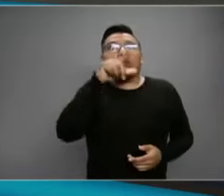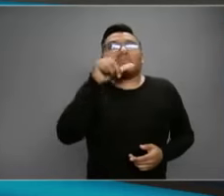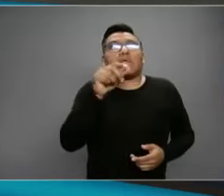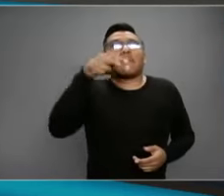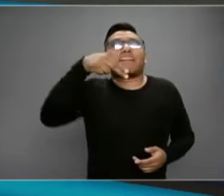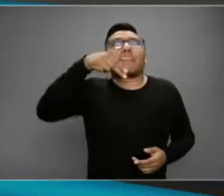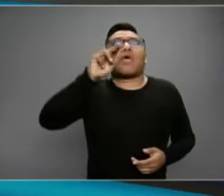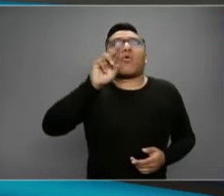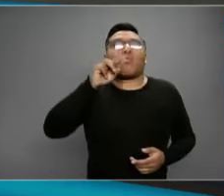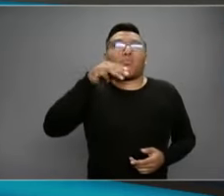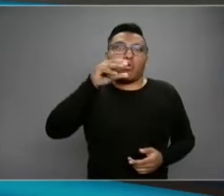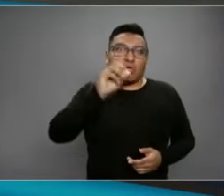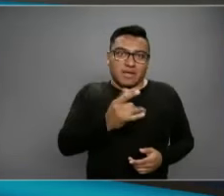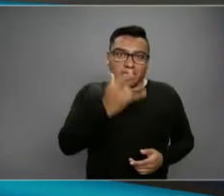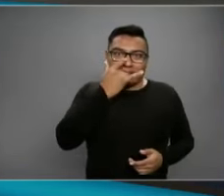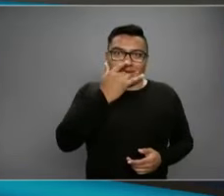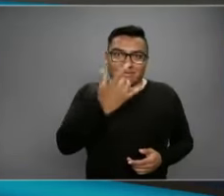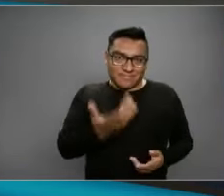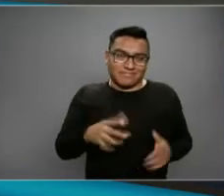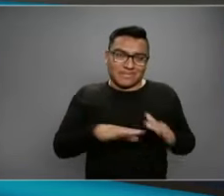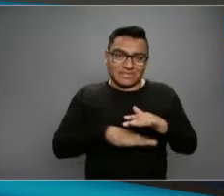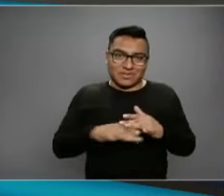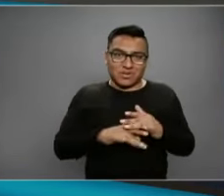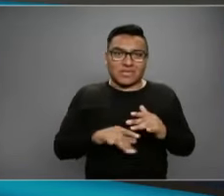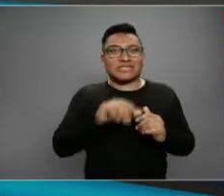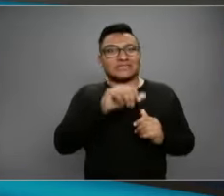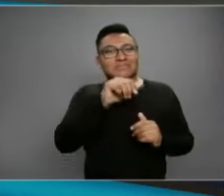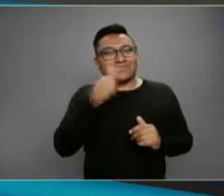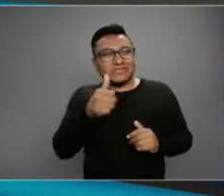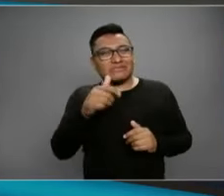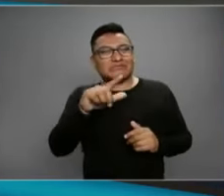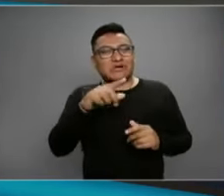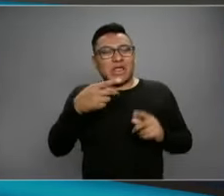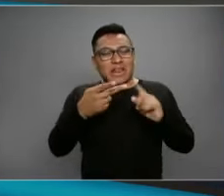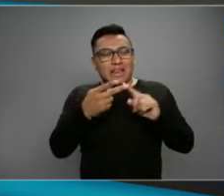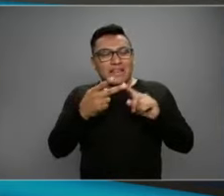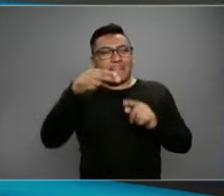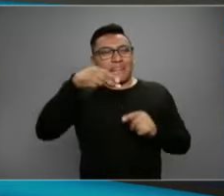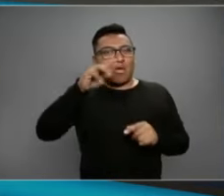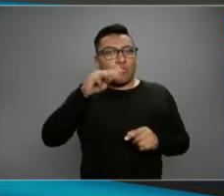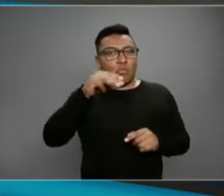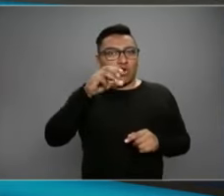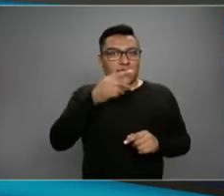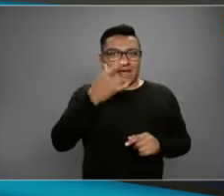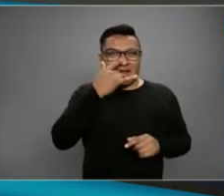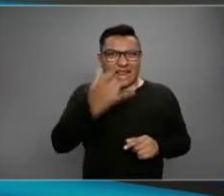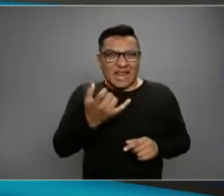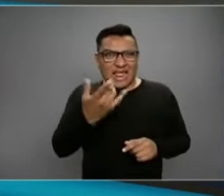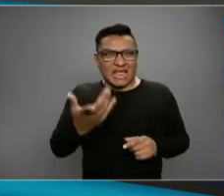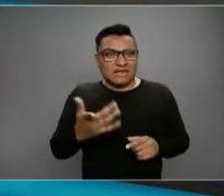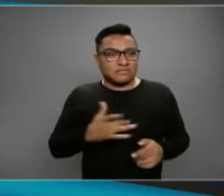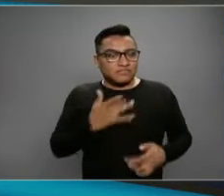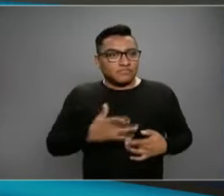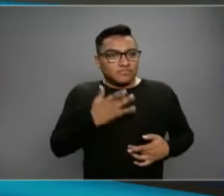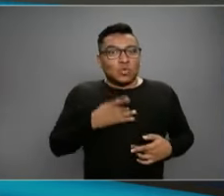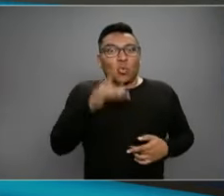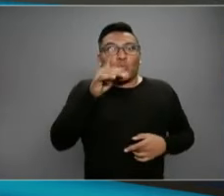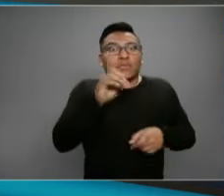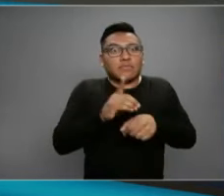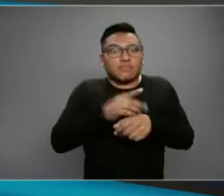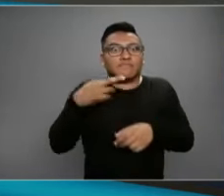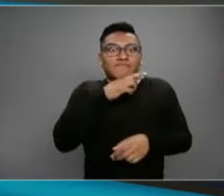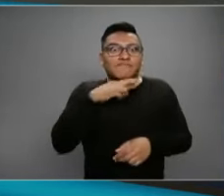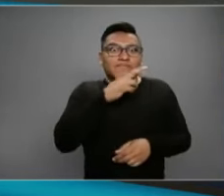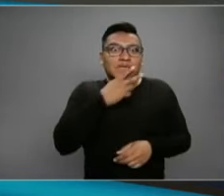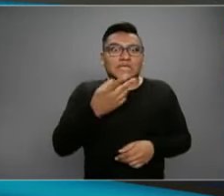Una neumonía atípica es aquella con una rápida evolución en donde los signos y síntomas empiezan un día y